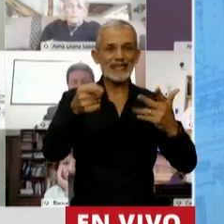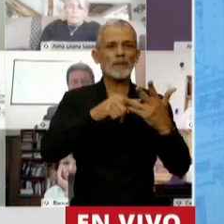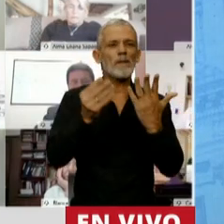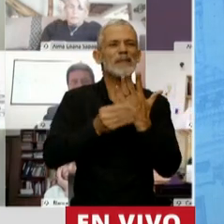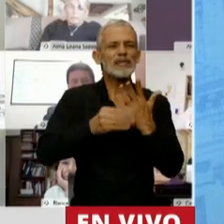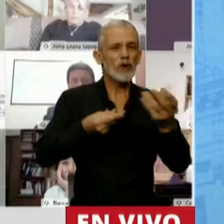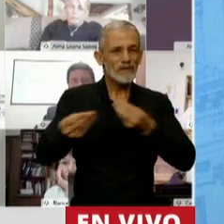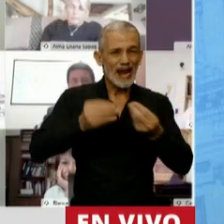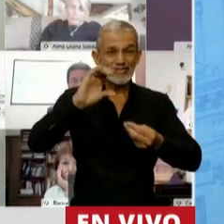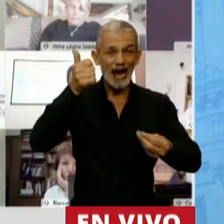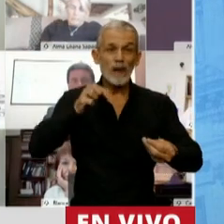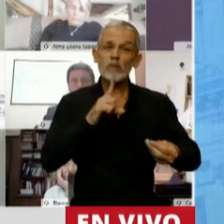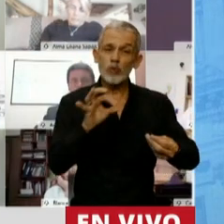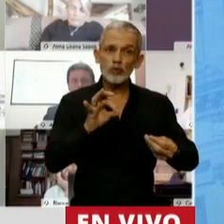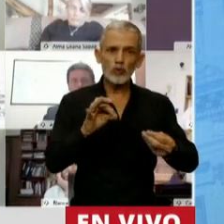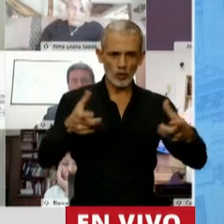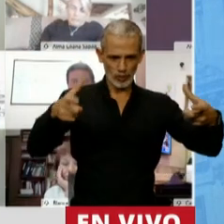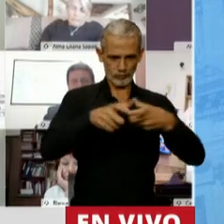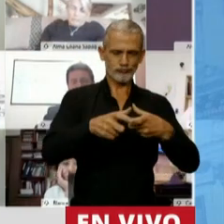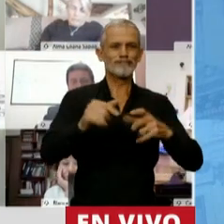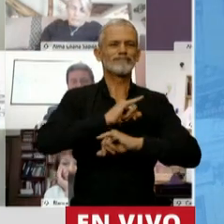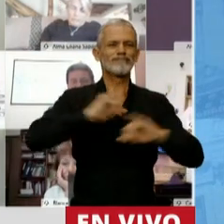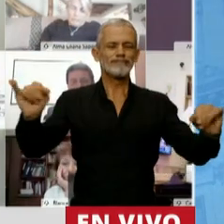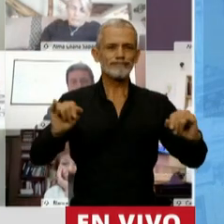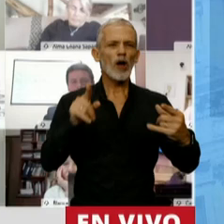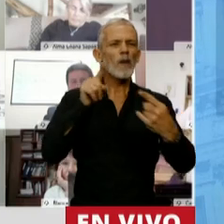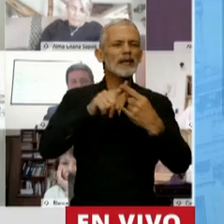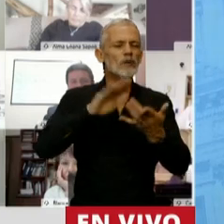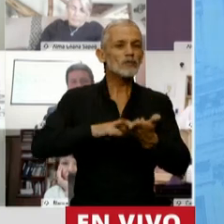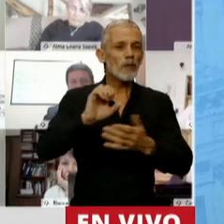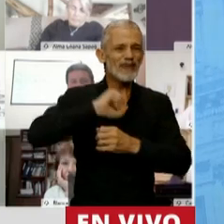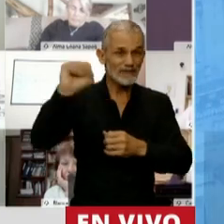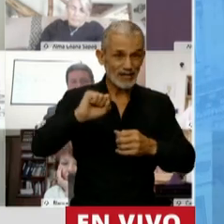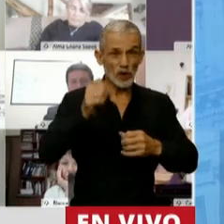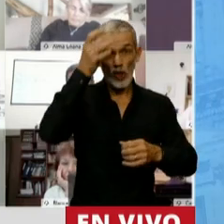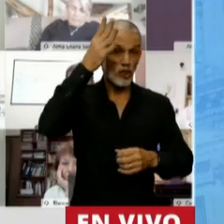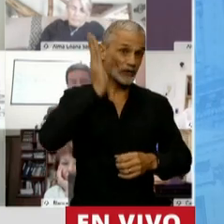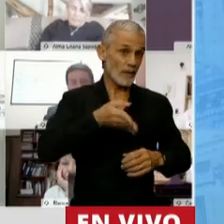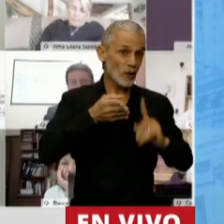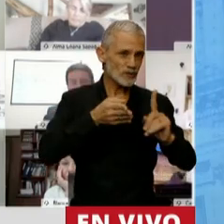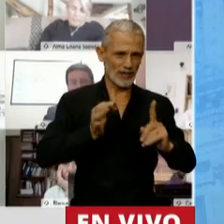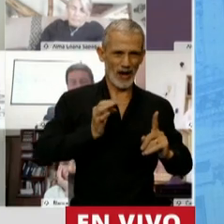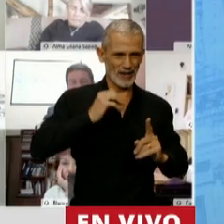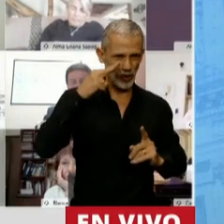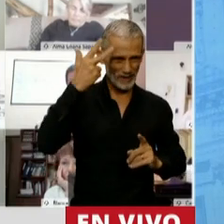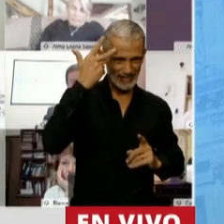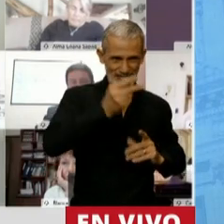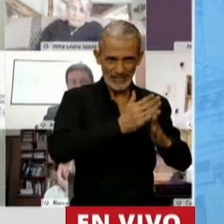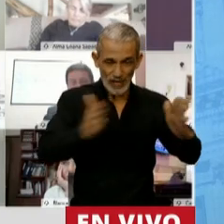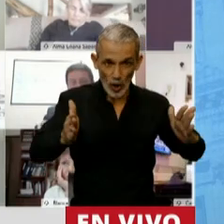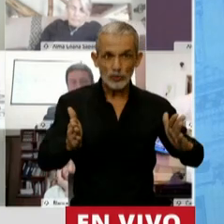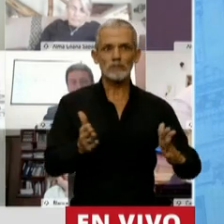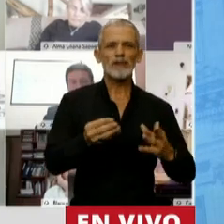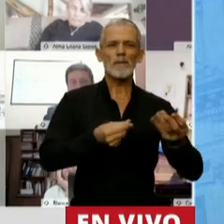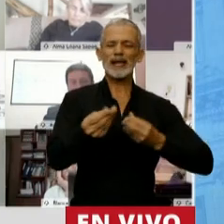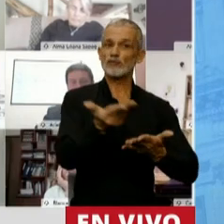Finanzas, Caputo, anunciaron la modificación de las metas de inflación, que eran del 12% para el 2018, según